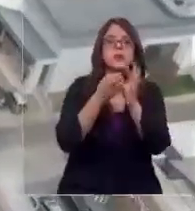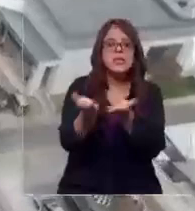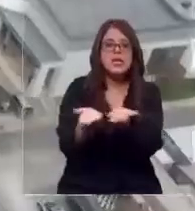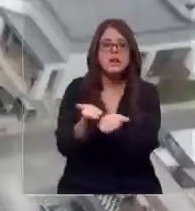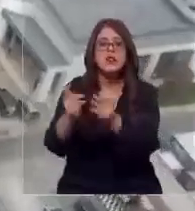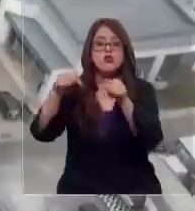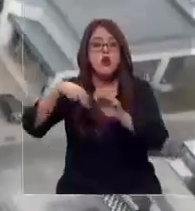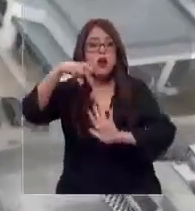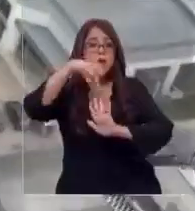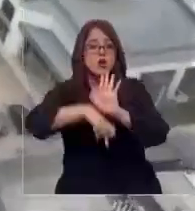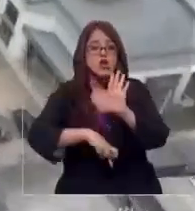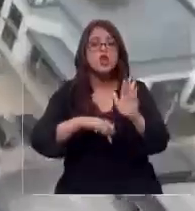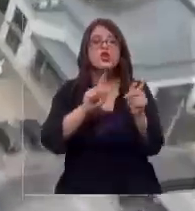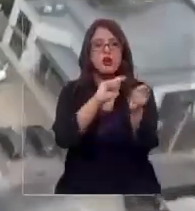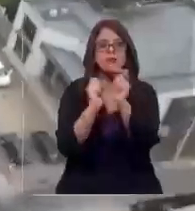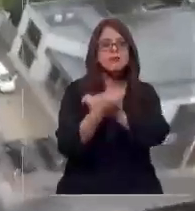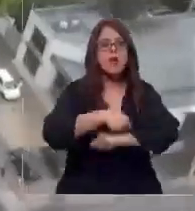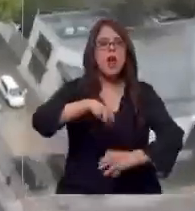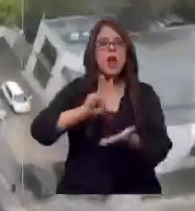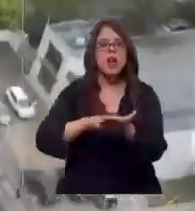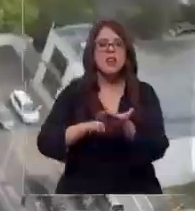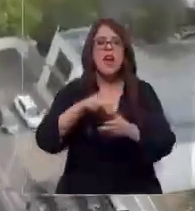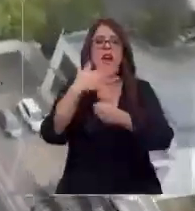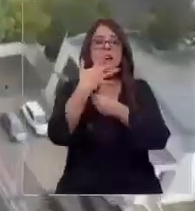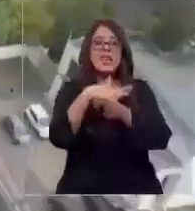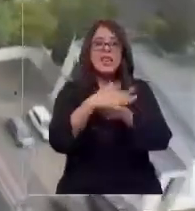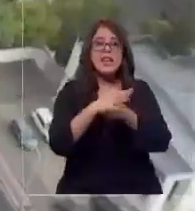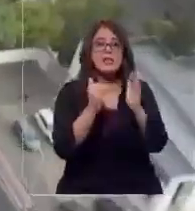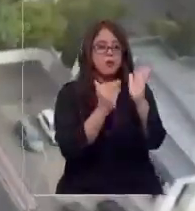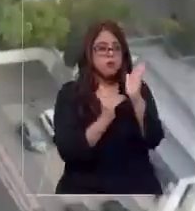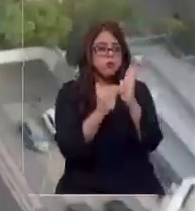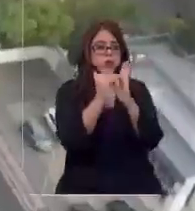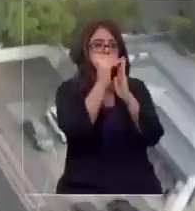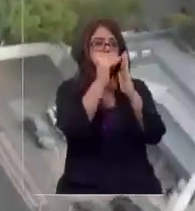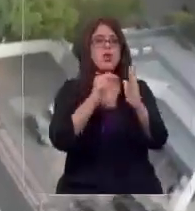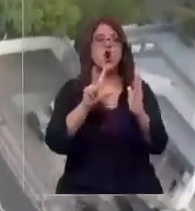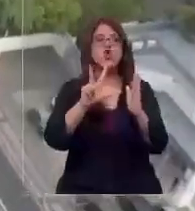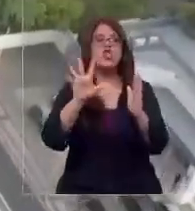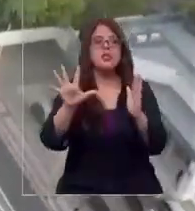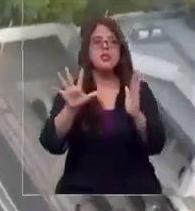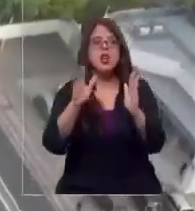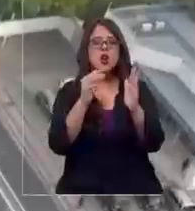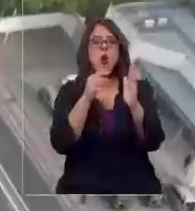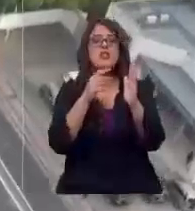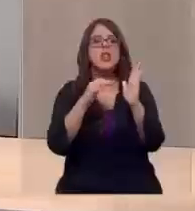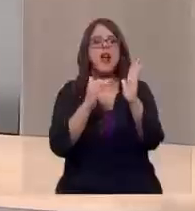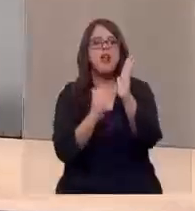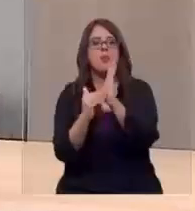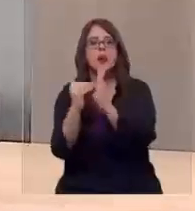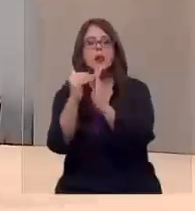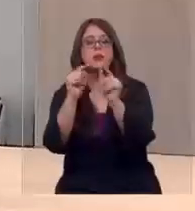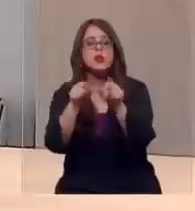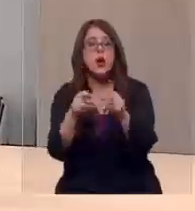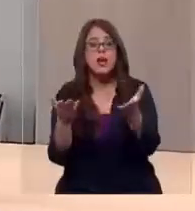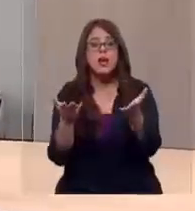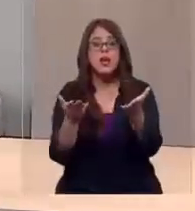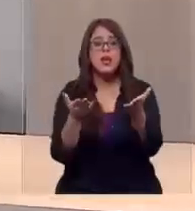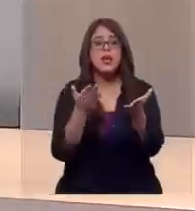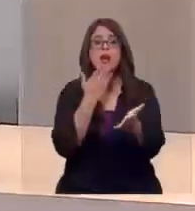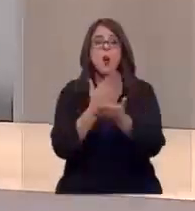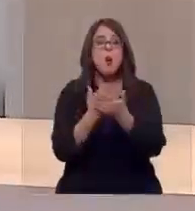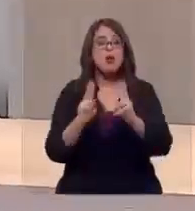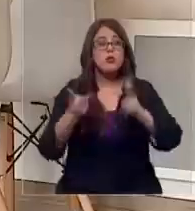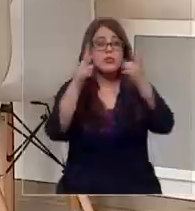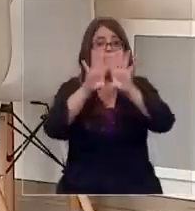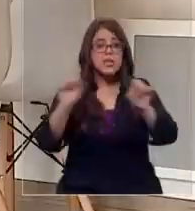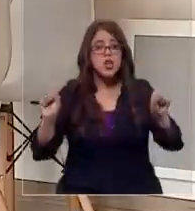Ahora el proyecto es una realidad con 15 pisos de altura y 85 departamentos, obra que se terminará en diciembre